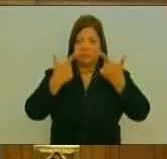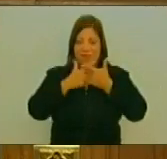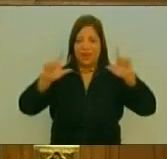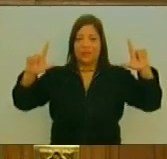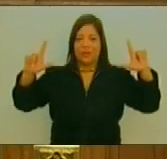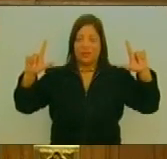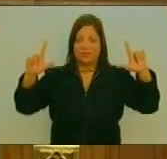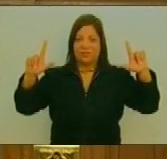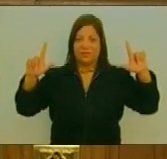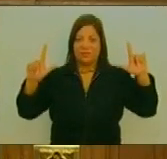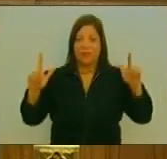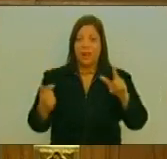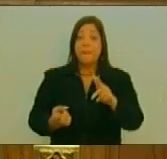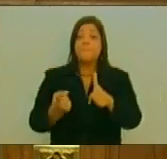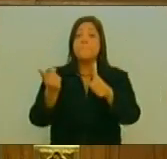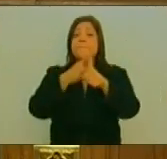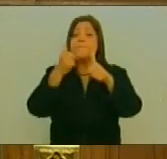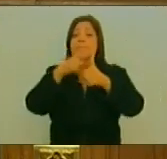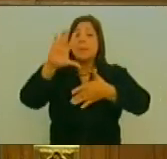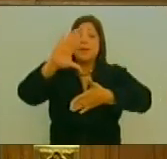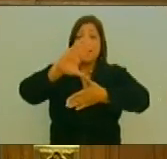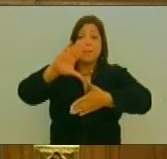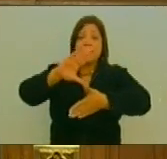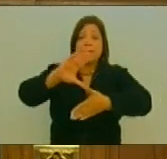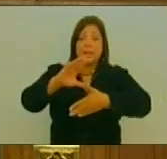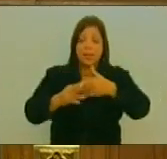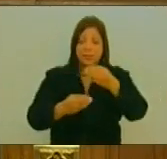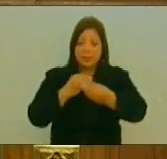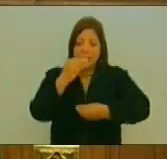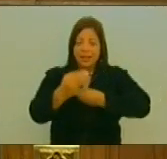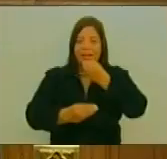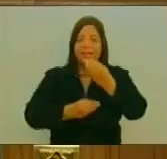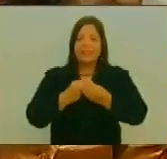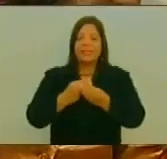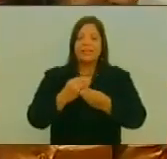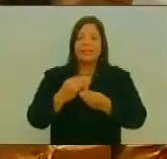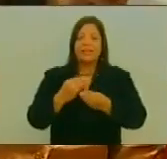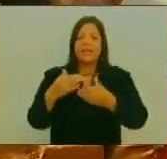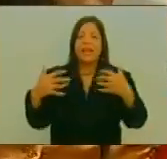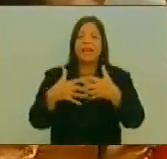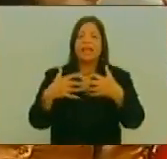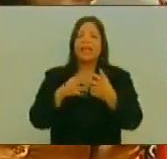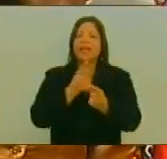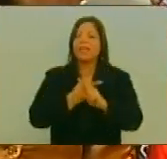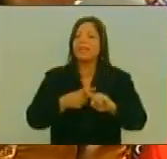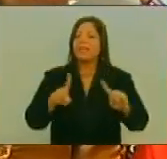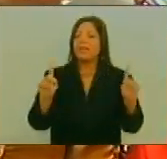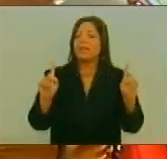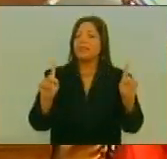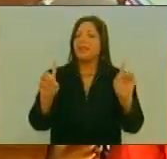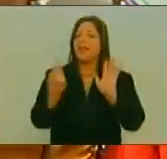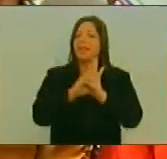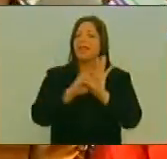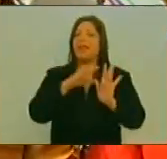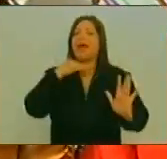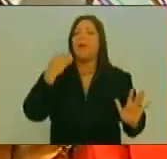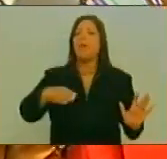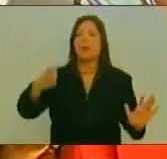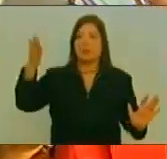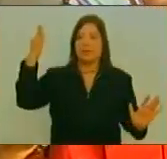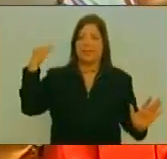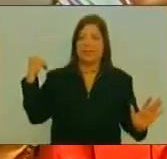Se construye Ideológicamente Un proceso De guerra Diferente Con este decreto De guerra Muerte